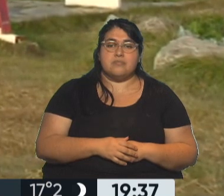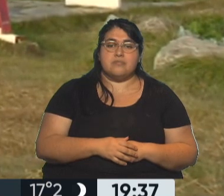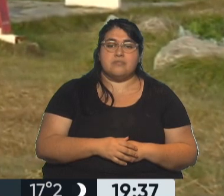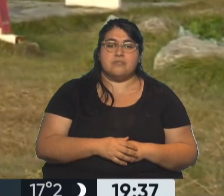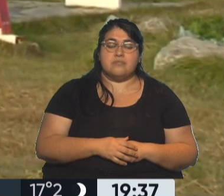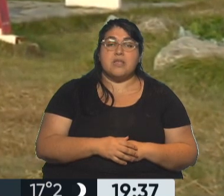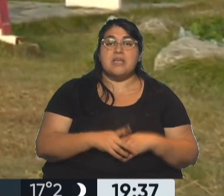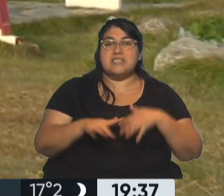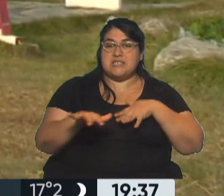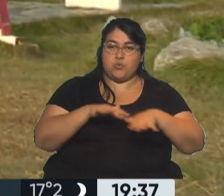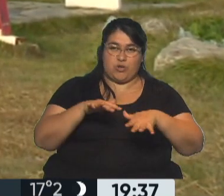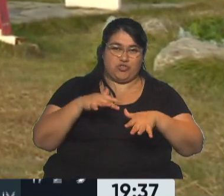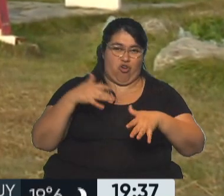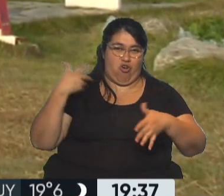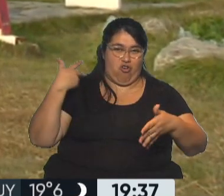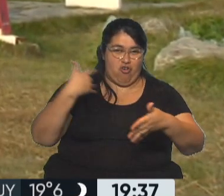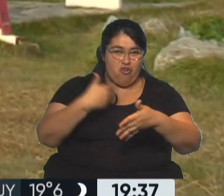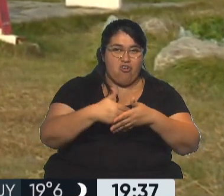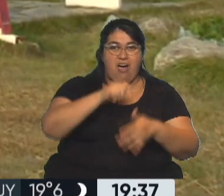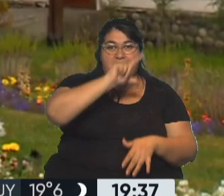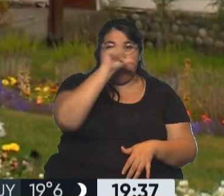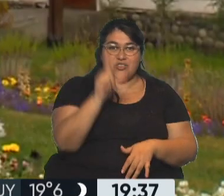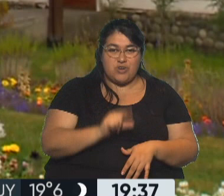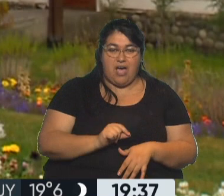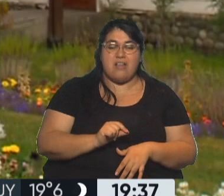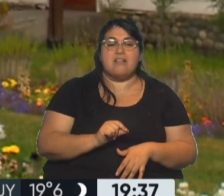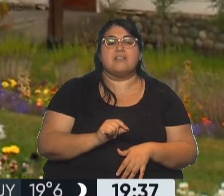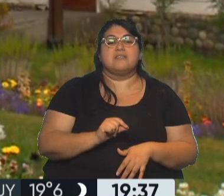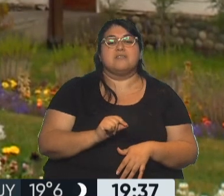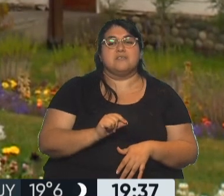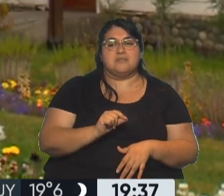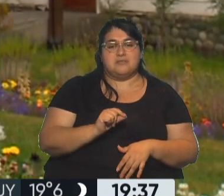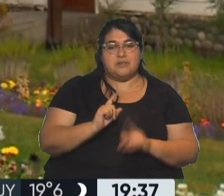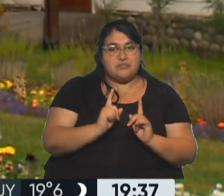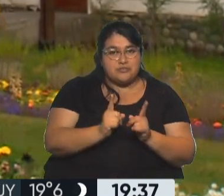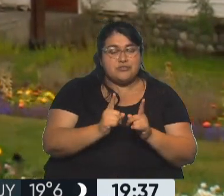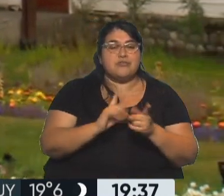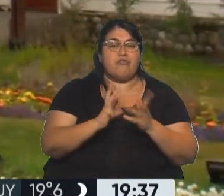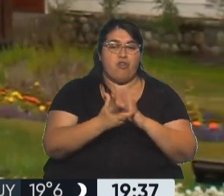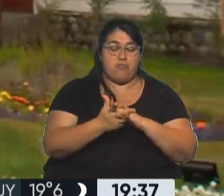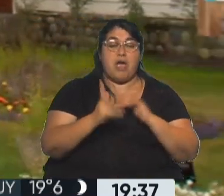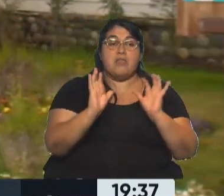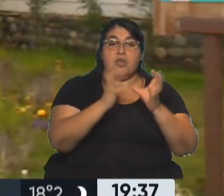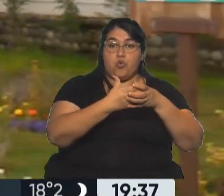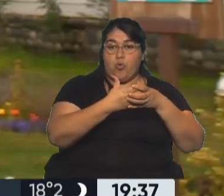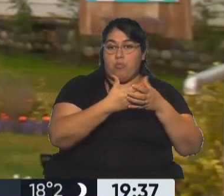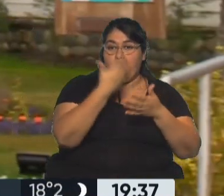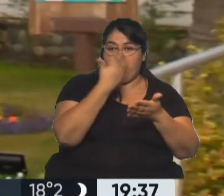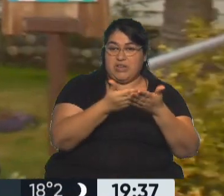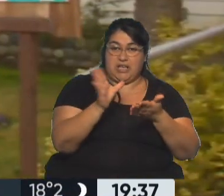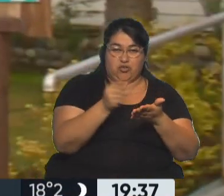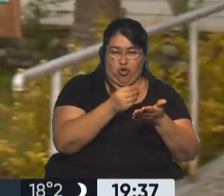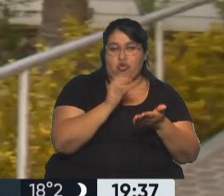lo que se viene dando en todo el territorio nacional. Está la lista del frente de todos, que aquí se llama